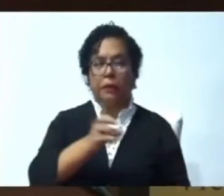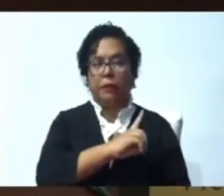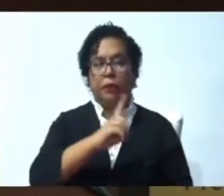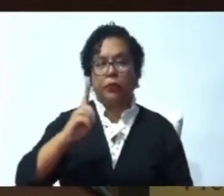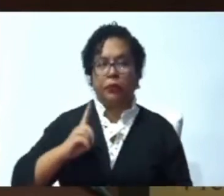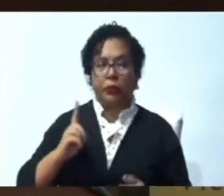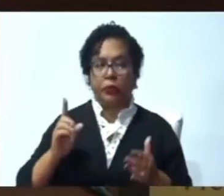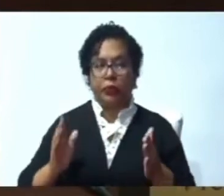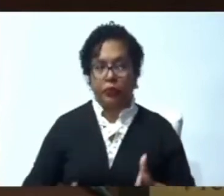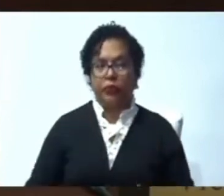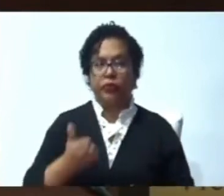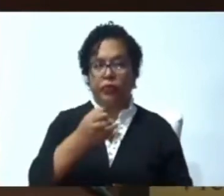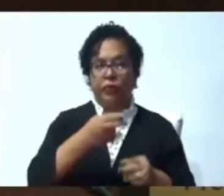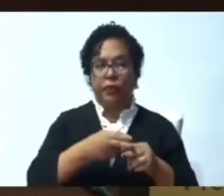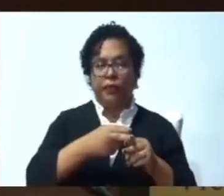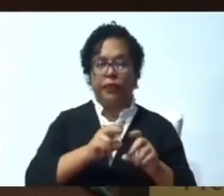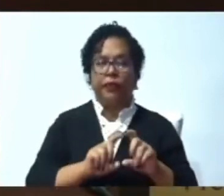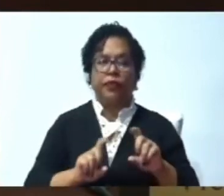Fuerza del Pueblo